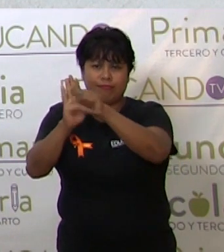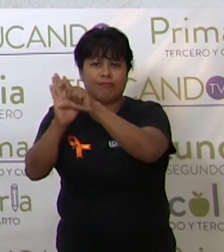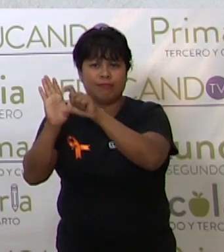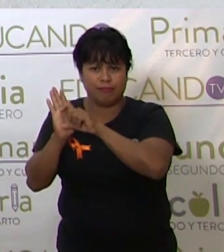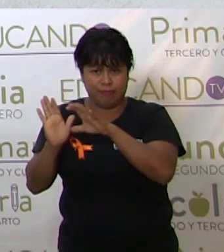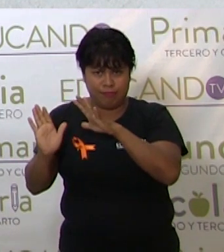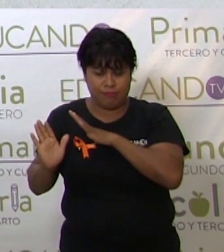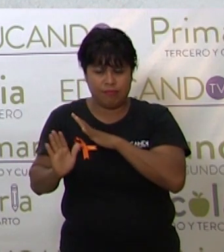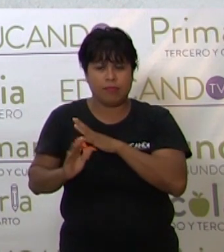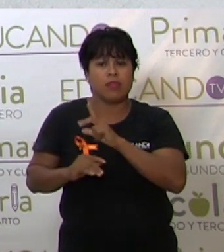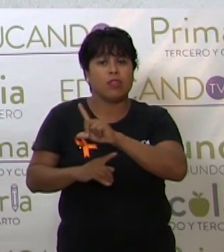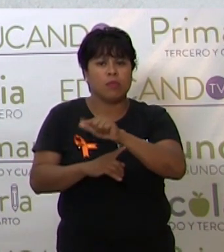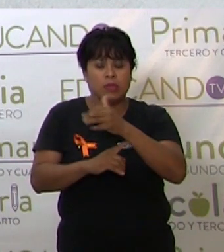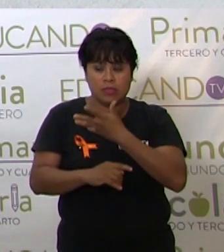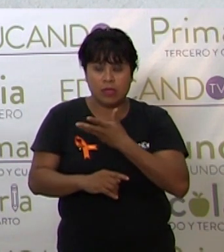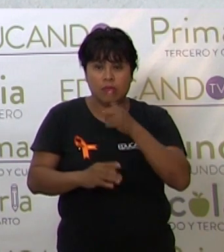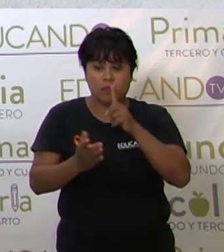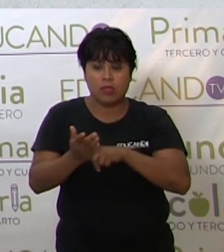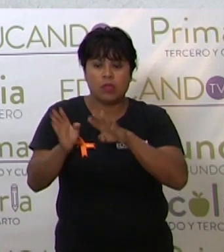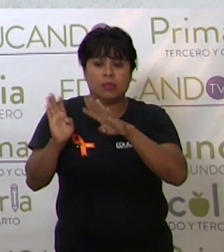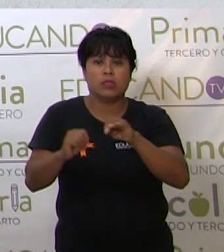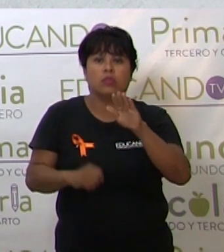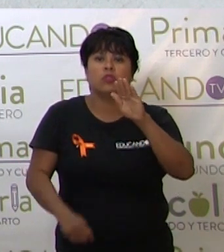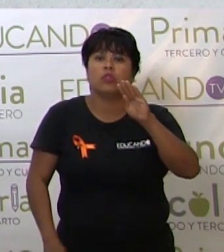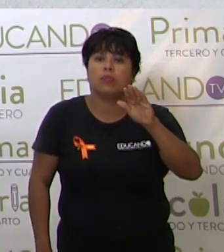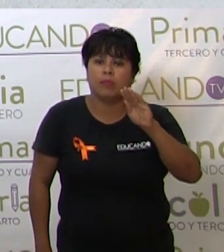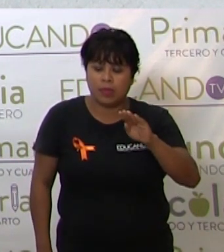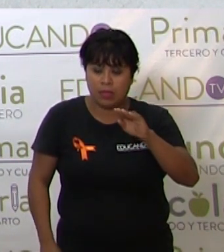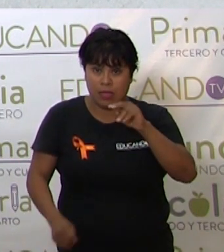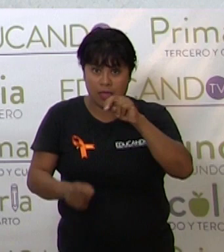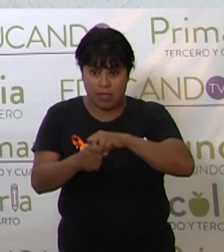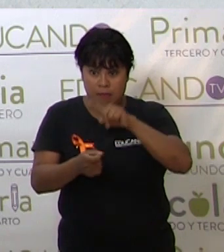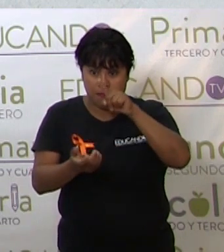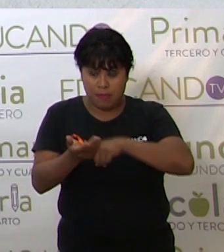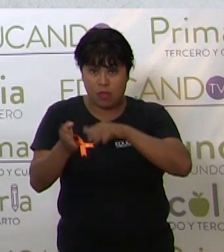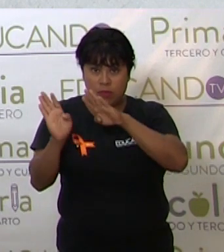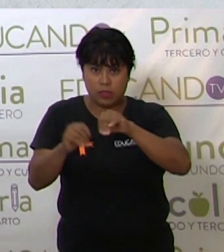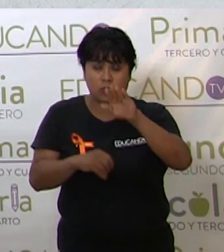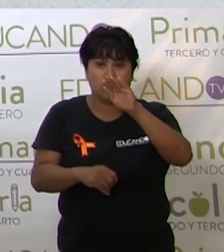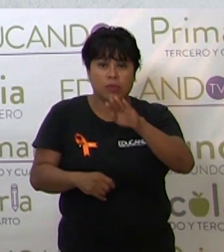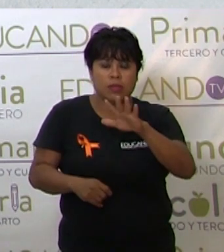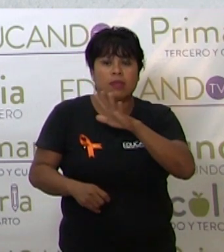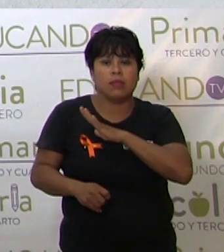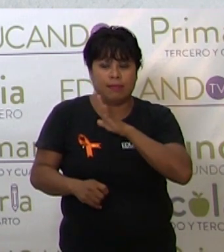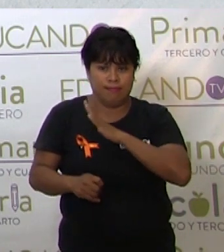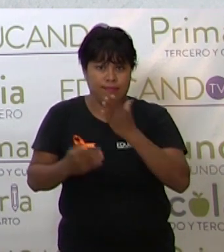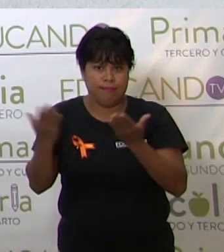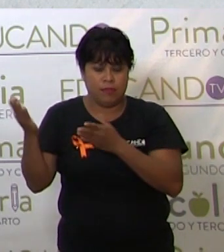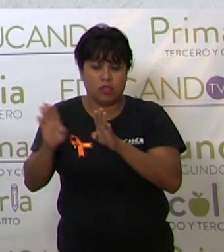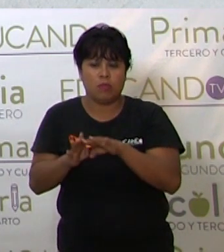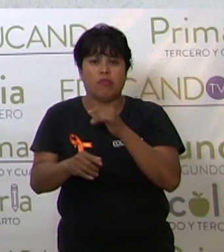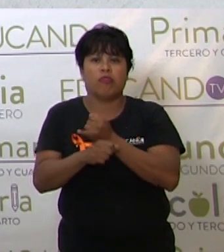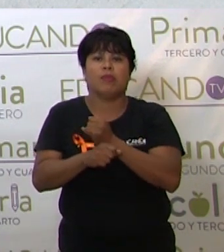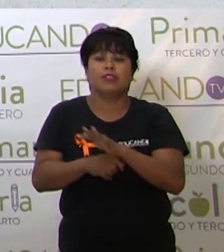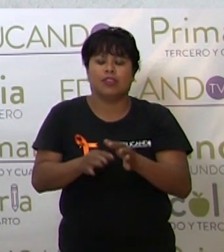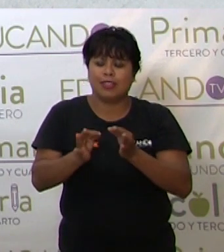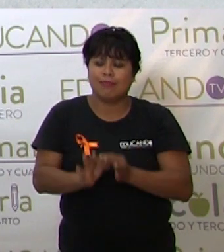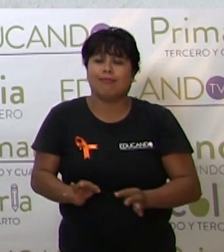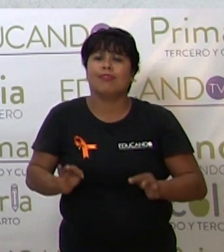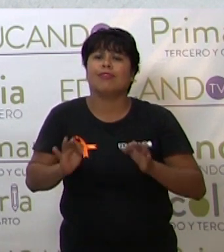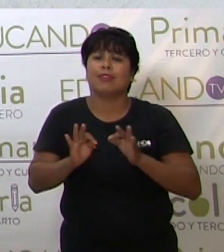Después tenemos 1990. En 1990 yo consideré que está la información importante.